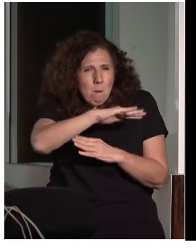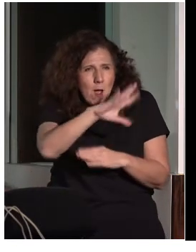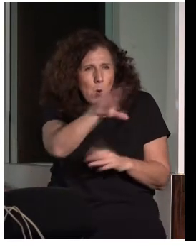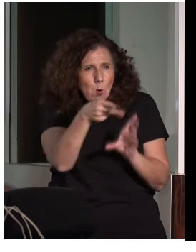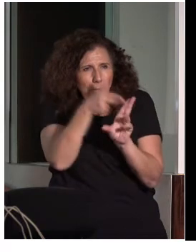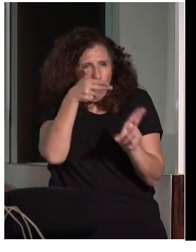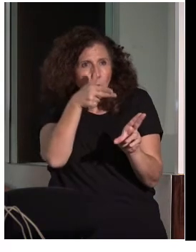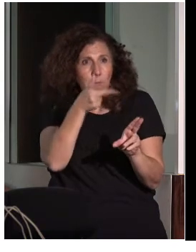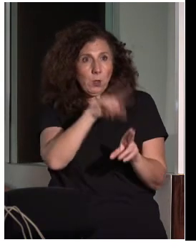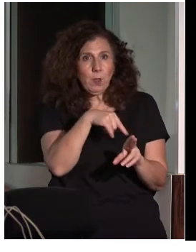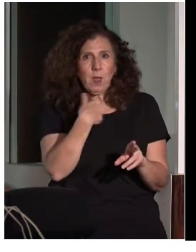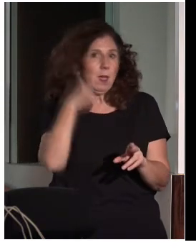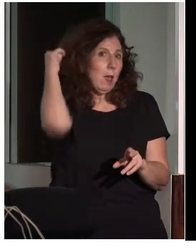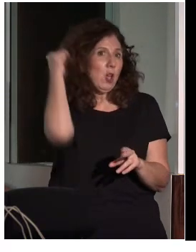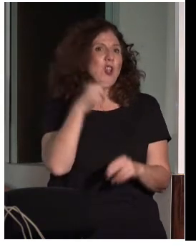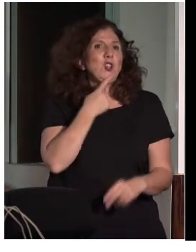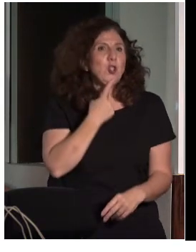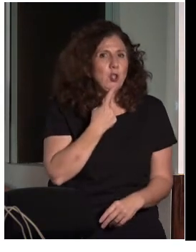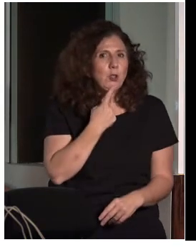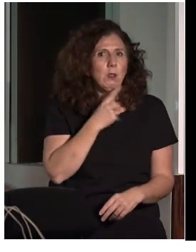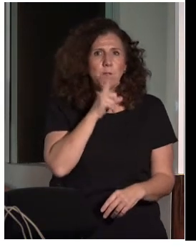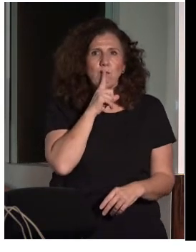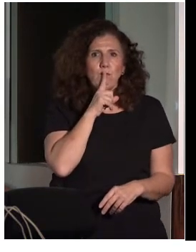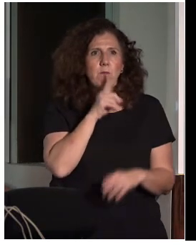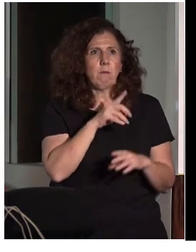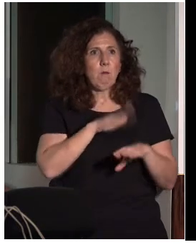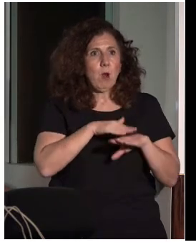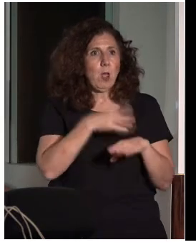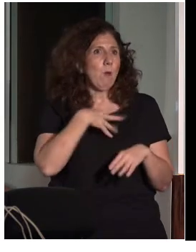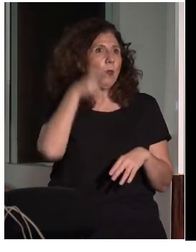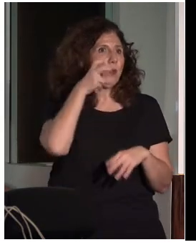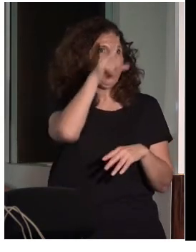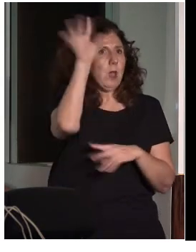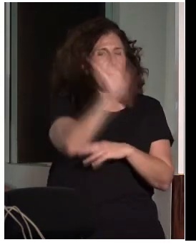de atrás te decía, shh, shh, o sea que te callaras porque no dejabas seguir la película.